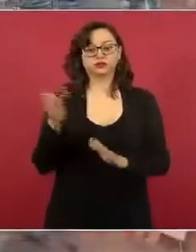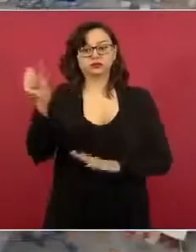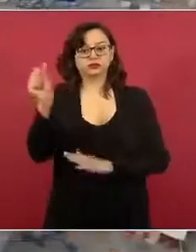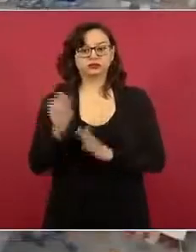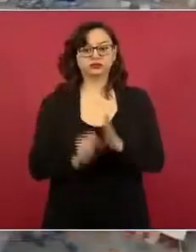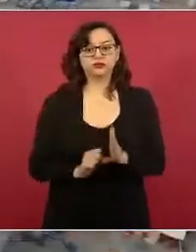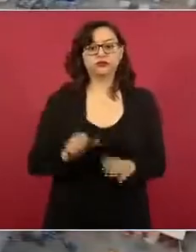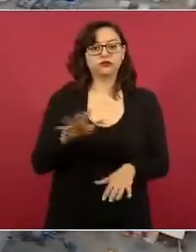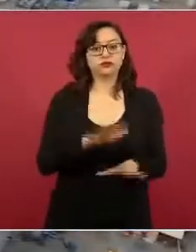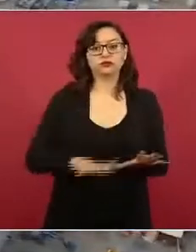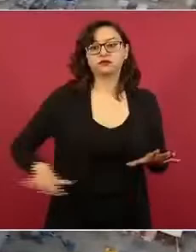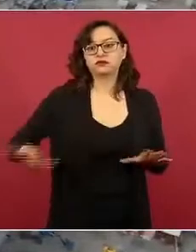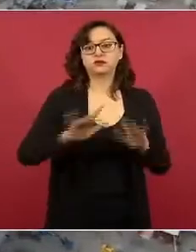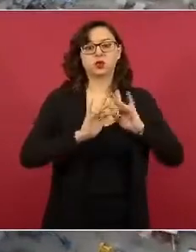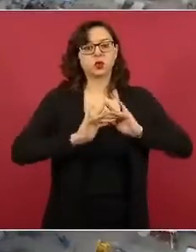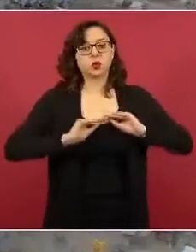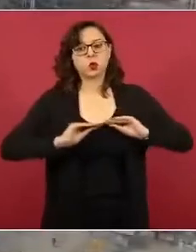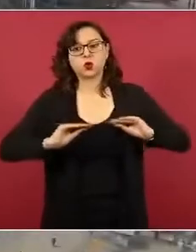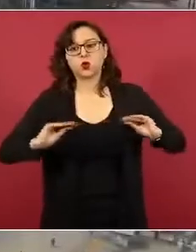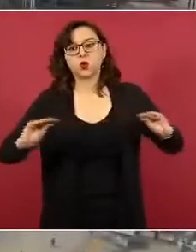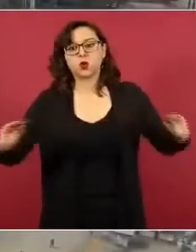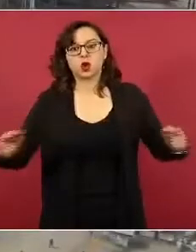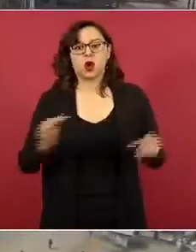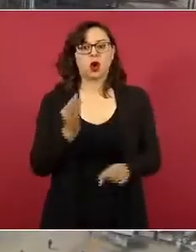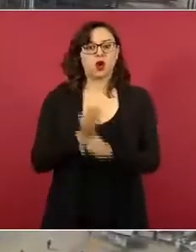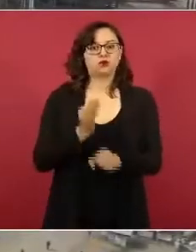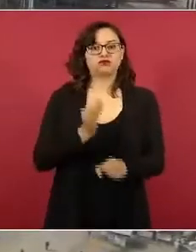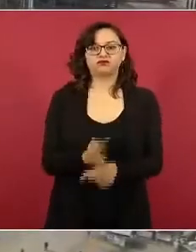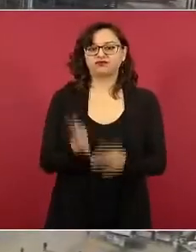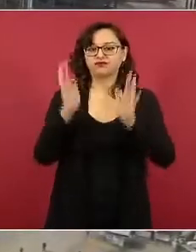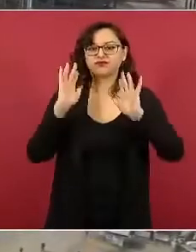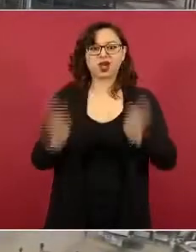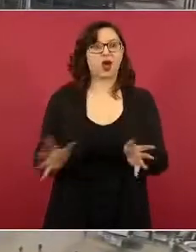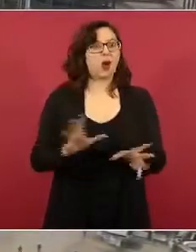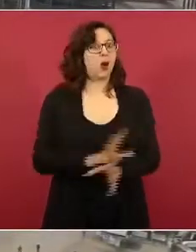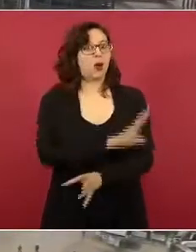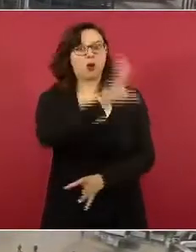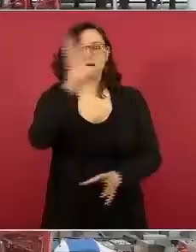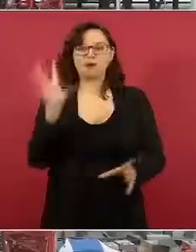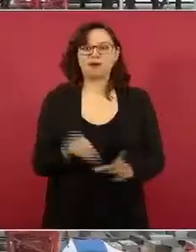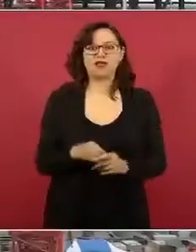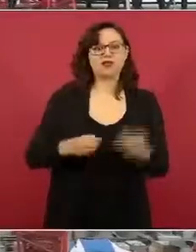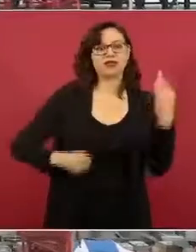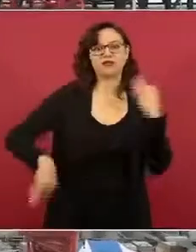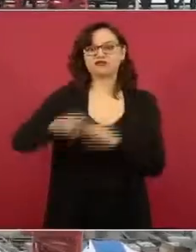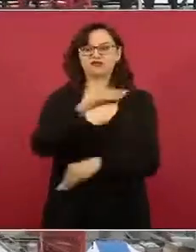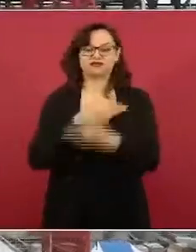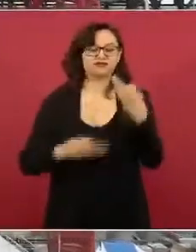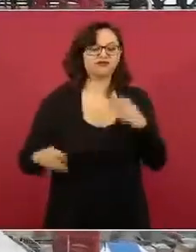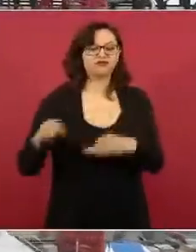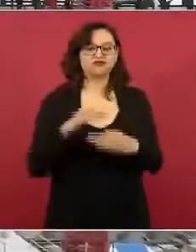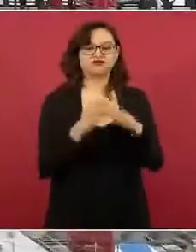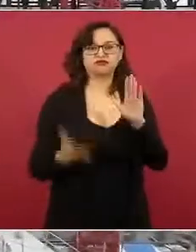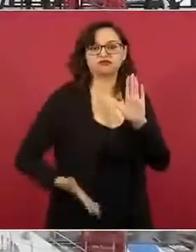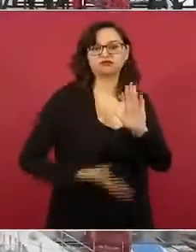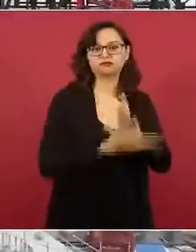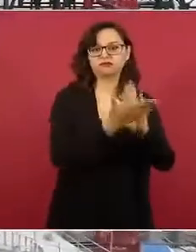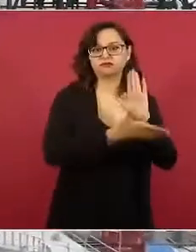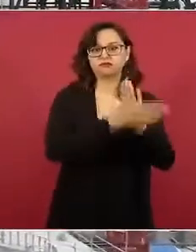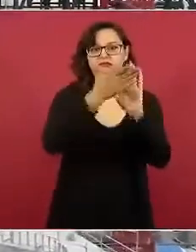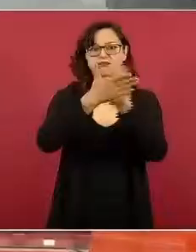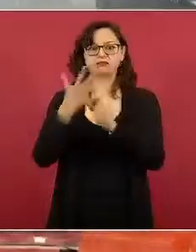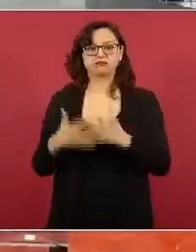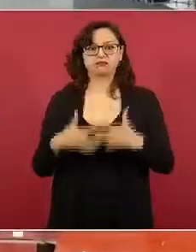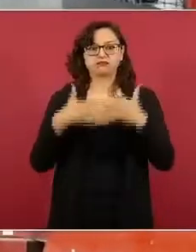en este sitio. Hoy ya están montados todos los módulos, está montado el reactor regenerador que es de los más grandes del mundo